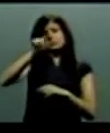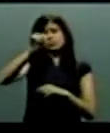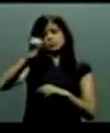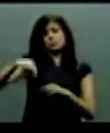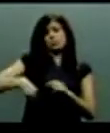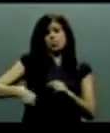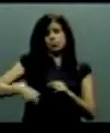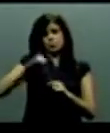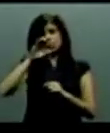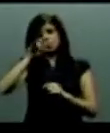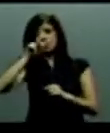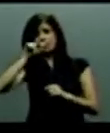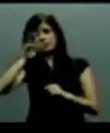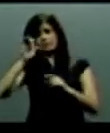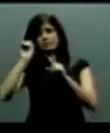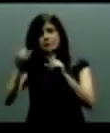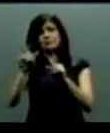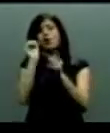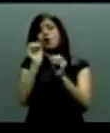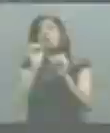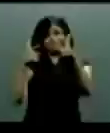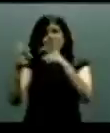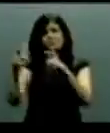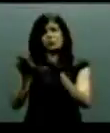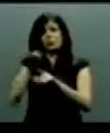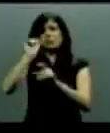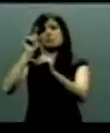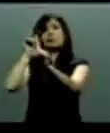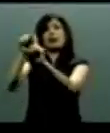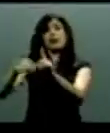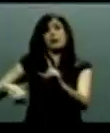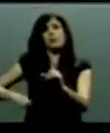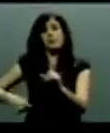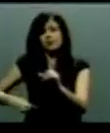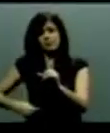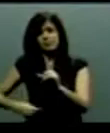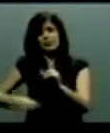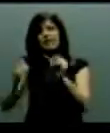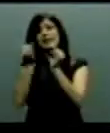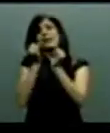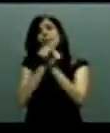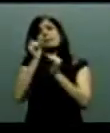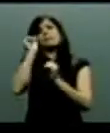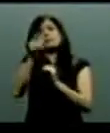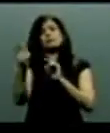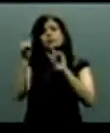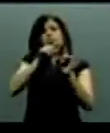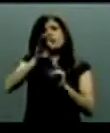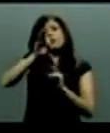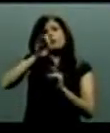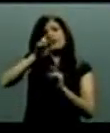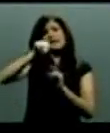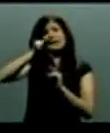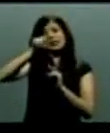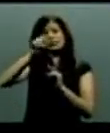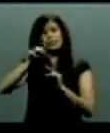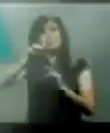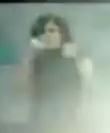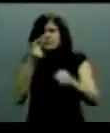como se dio en el caso JJ, como sucedió en el caso de Fernando Martín.